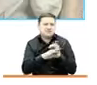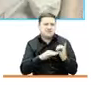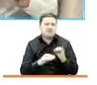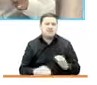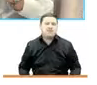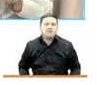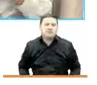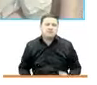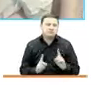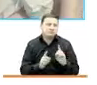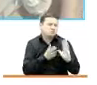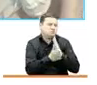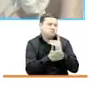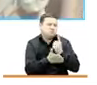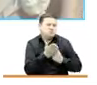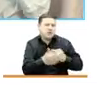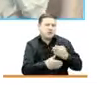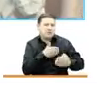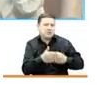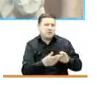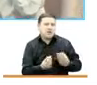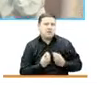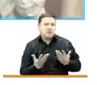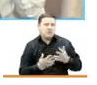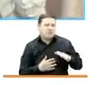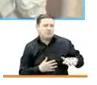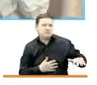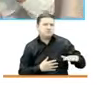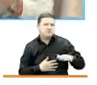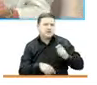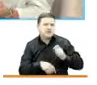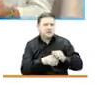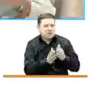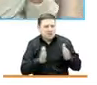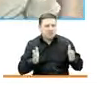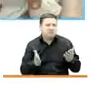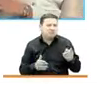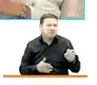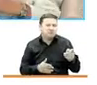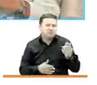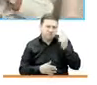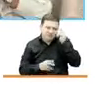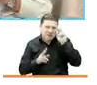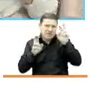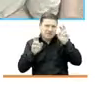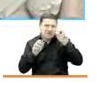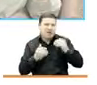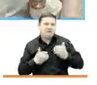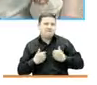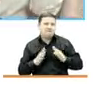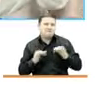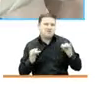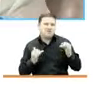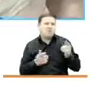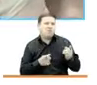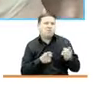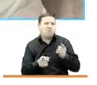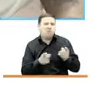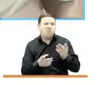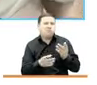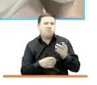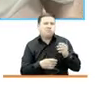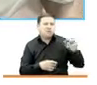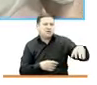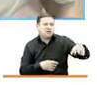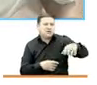cuéntanos ese proceso que vivieron en un periodo muy pequeño, el esquema retorno a la alegría, cómo montamos dos puntos